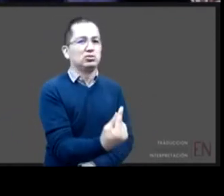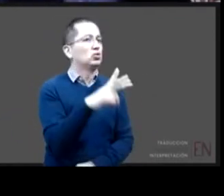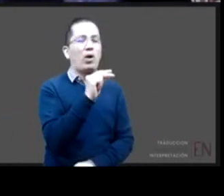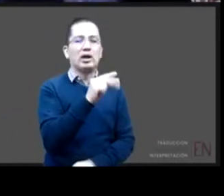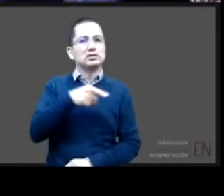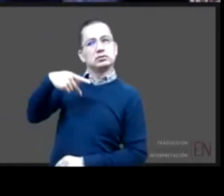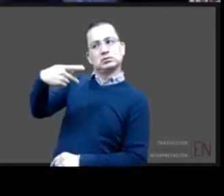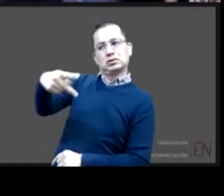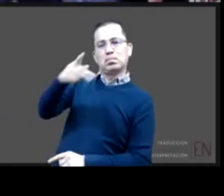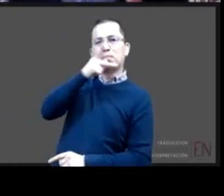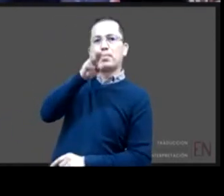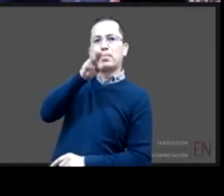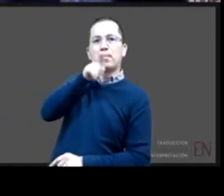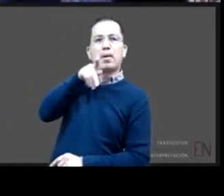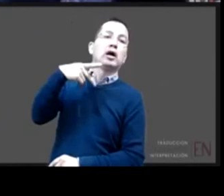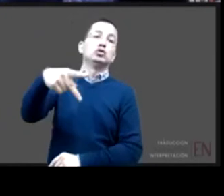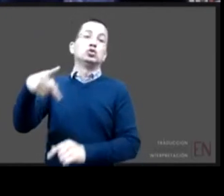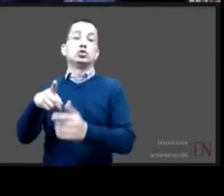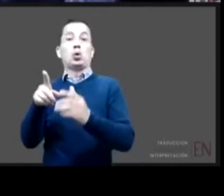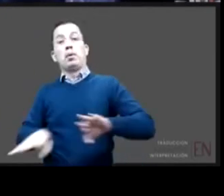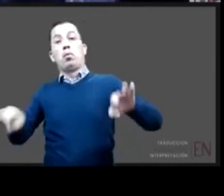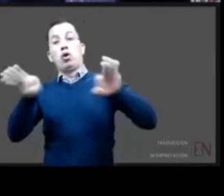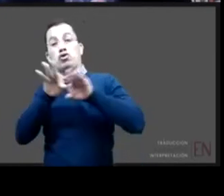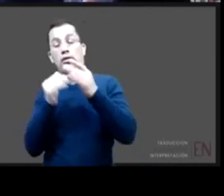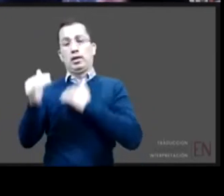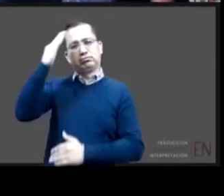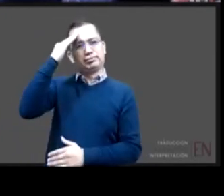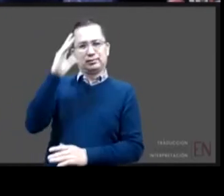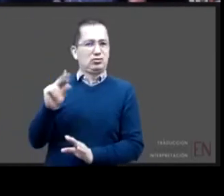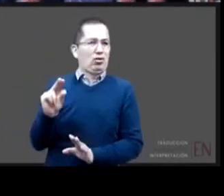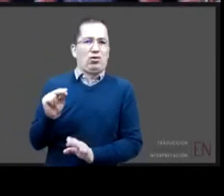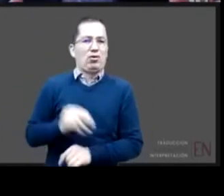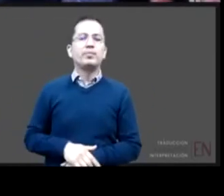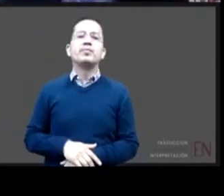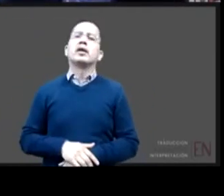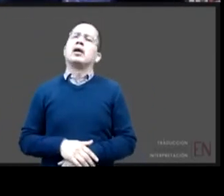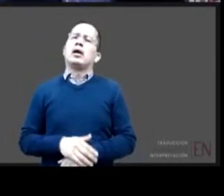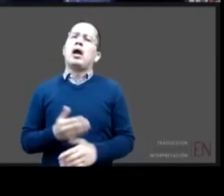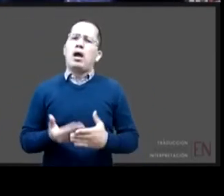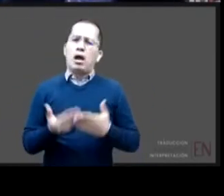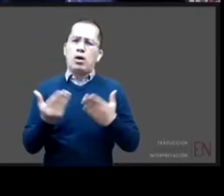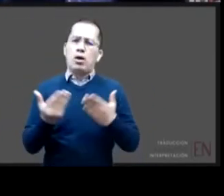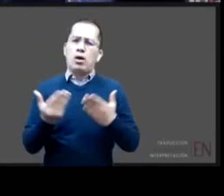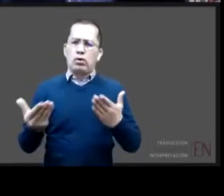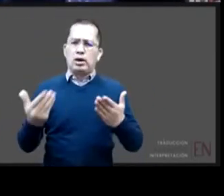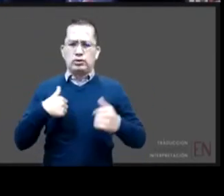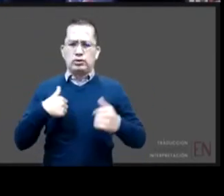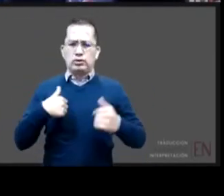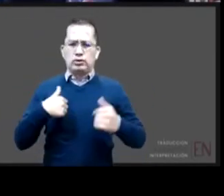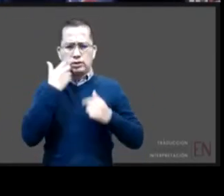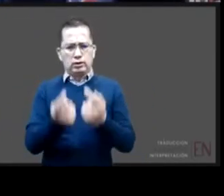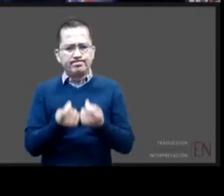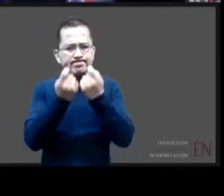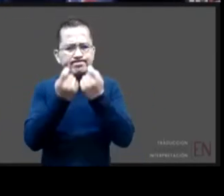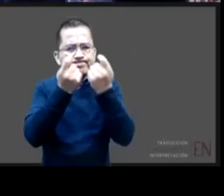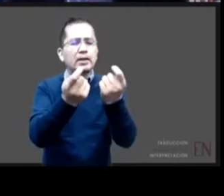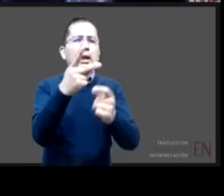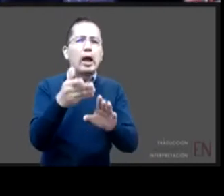bueno vamos a darle la palabra a Paula quisiera agradecer a las casi mil personas que están conectadas